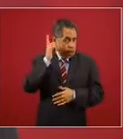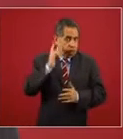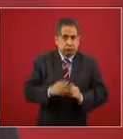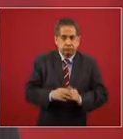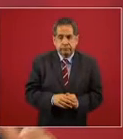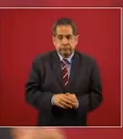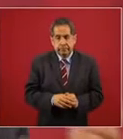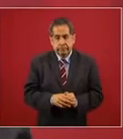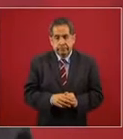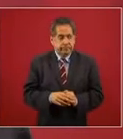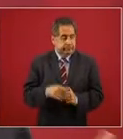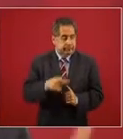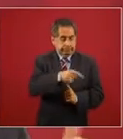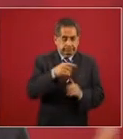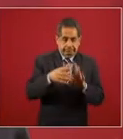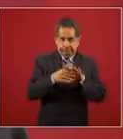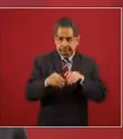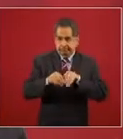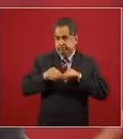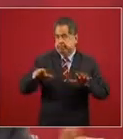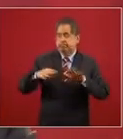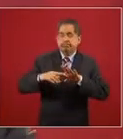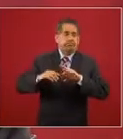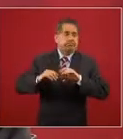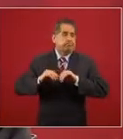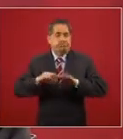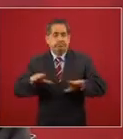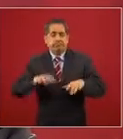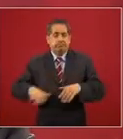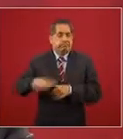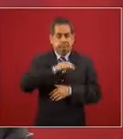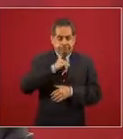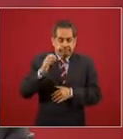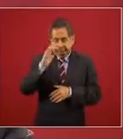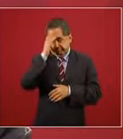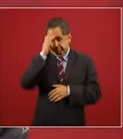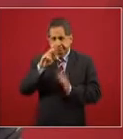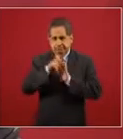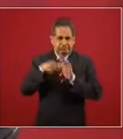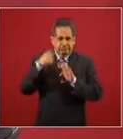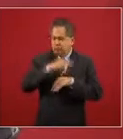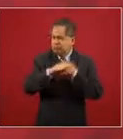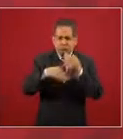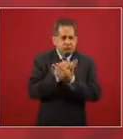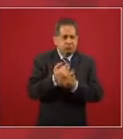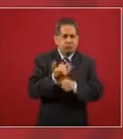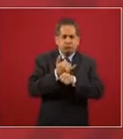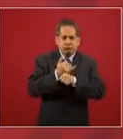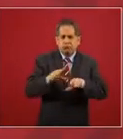que se dé a conocer el video toda la información